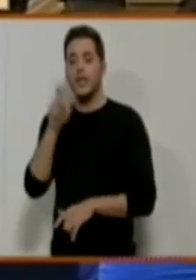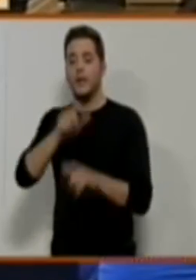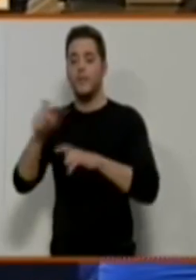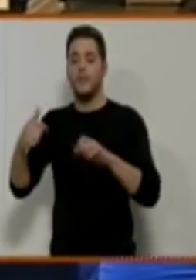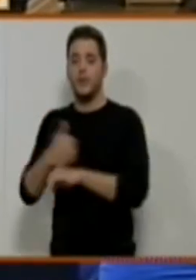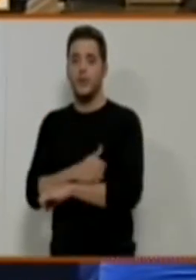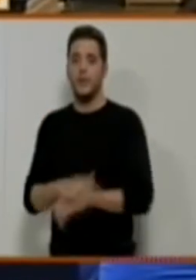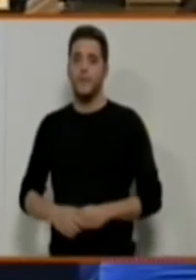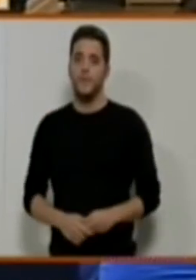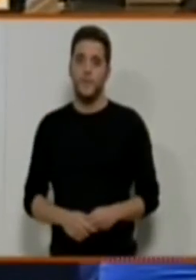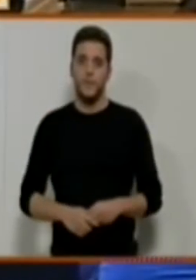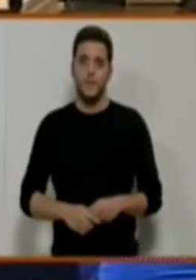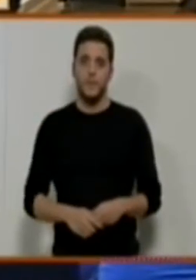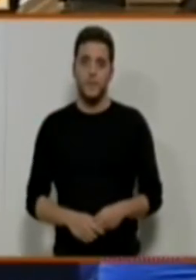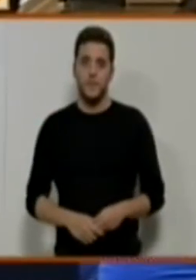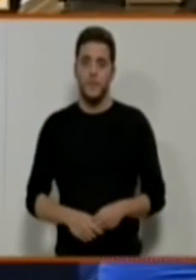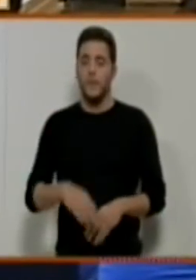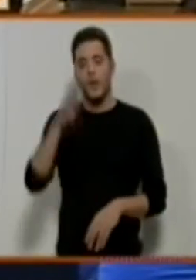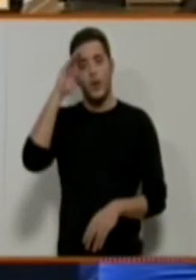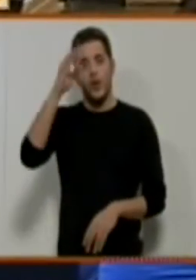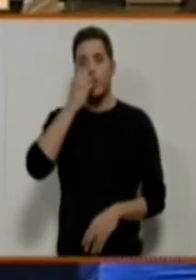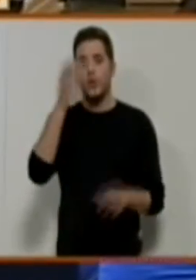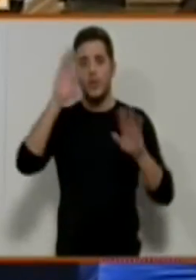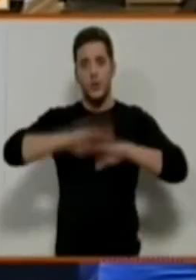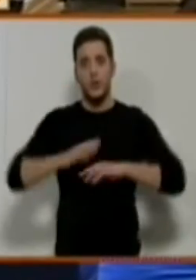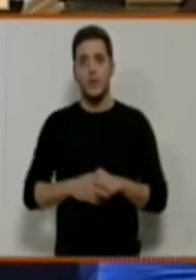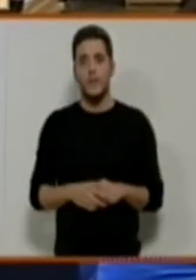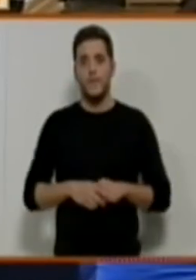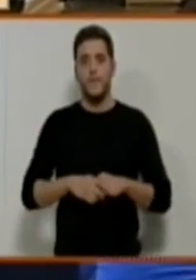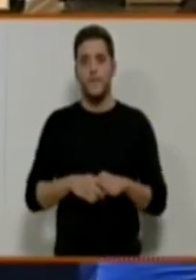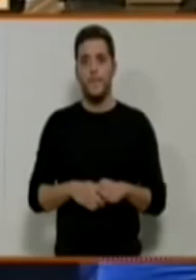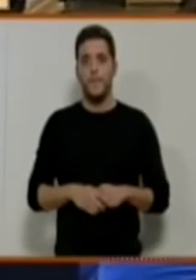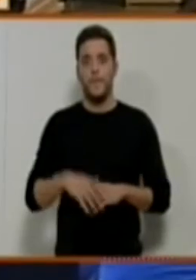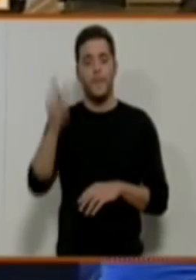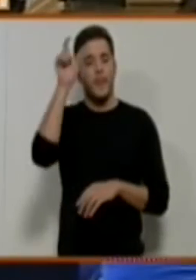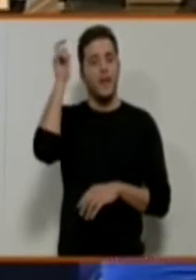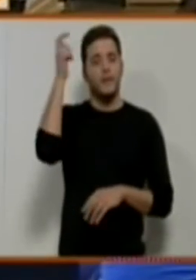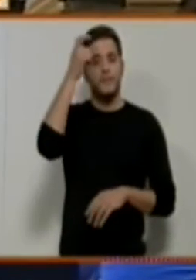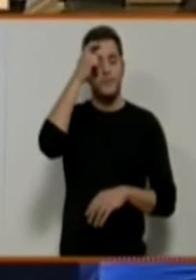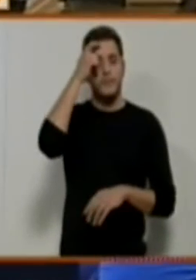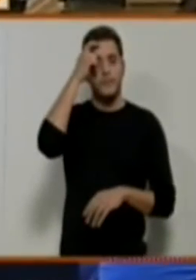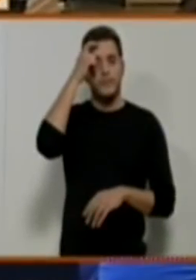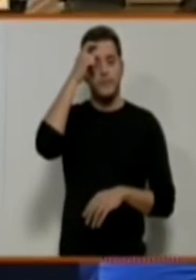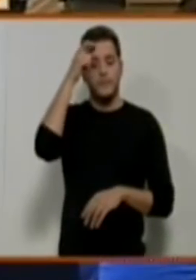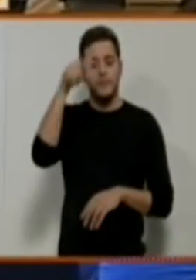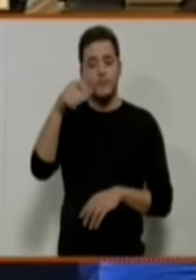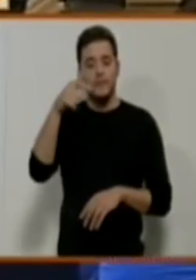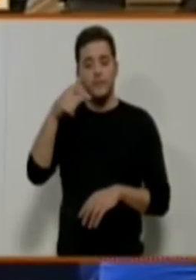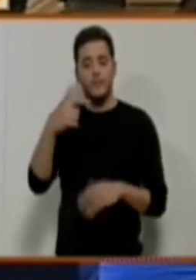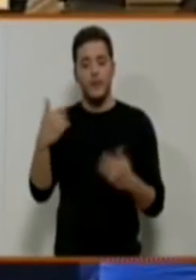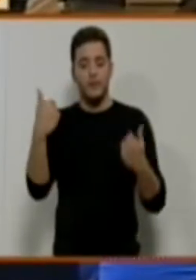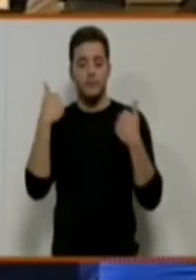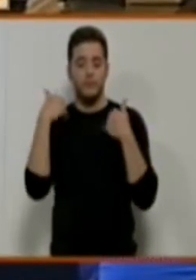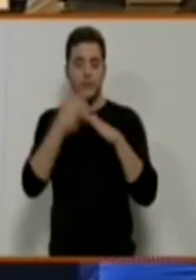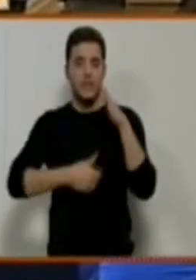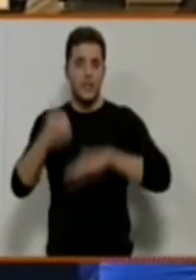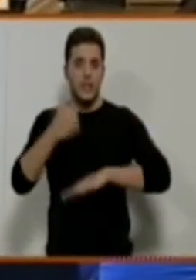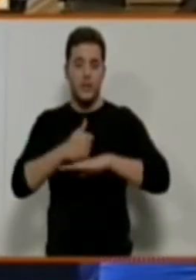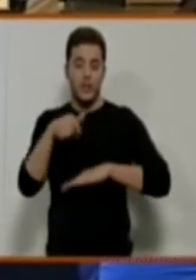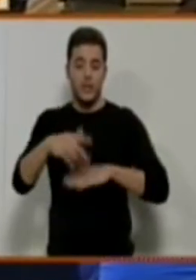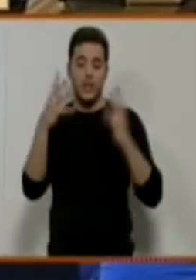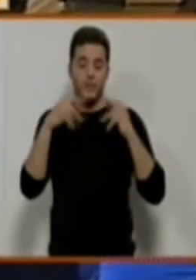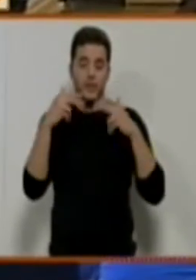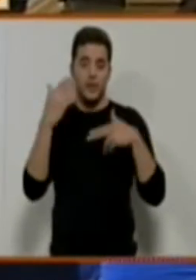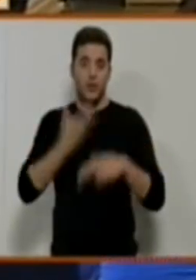Buenas noches. En concepto y con la denominación de altos cargos y asimilados, en el ayuntamiento como administración